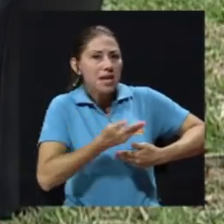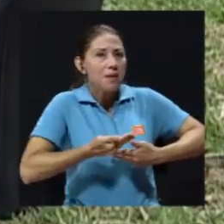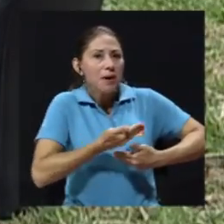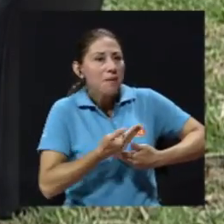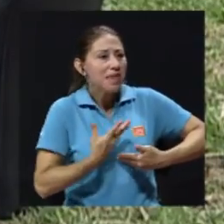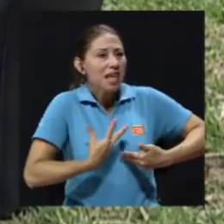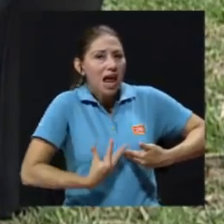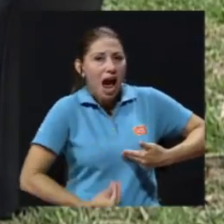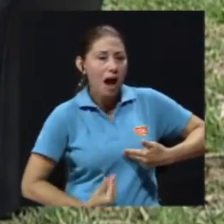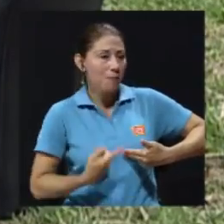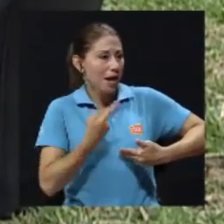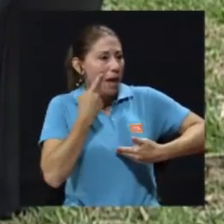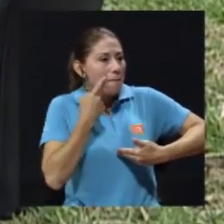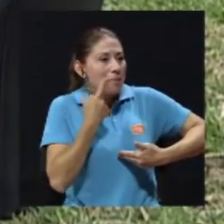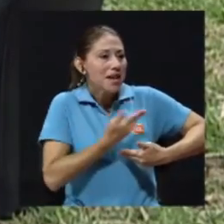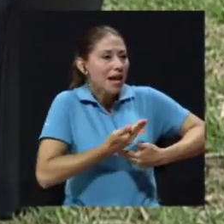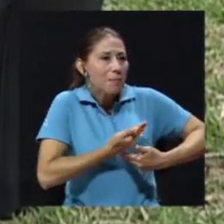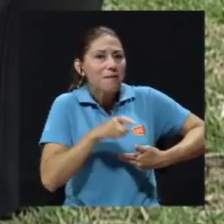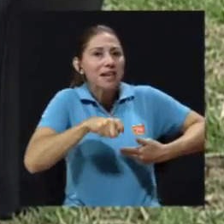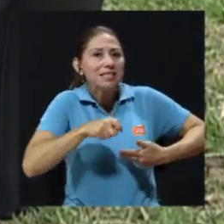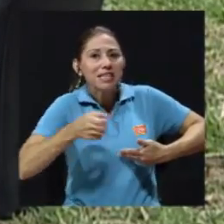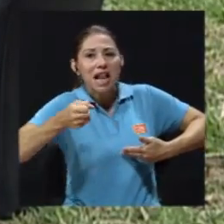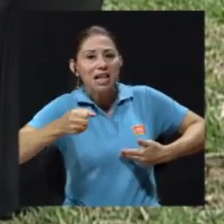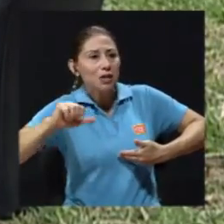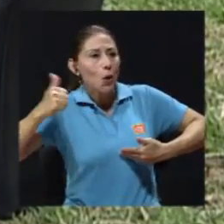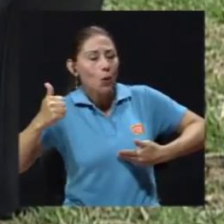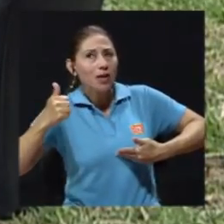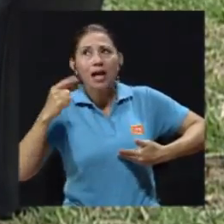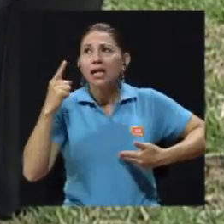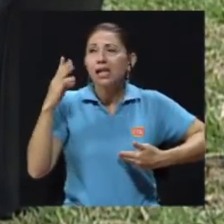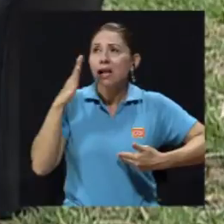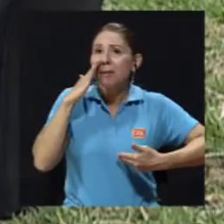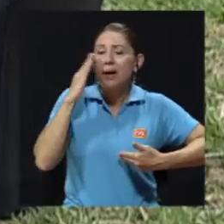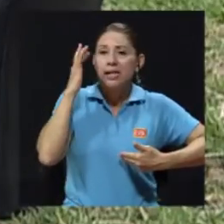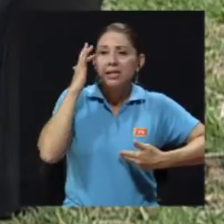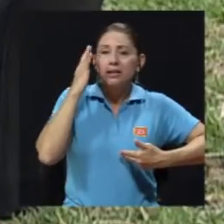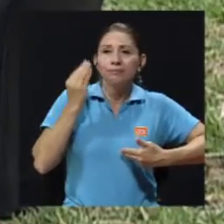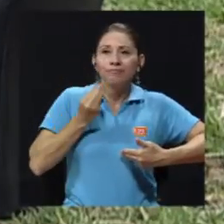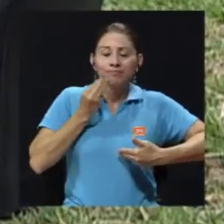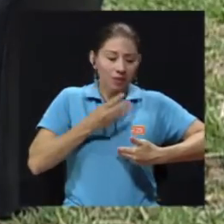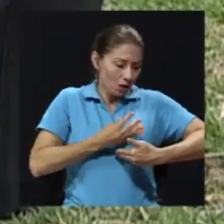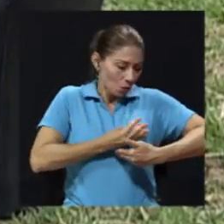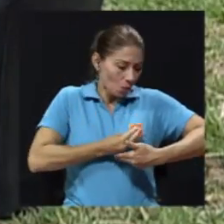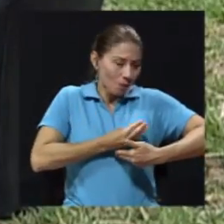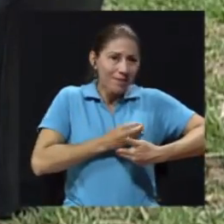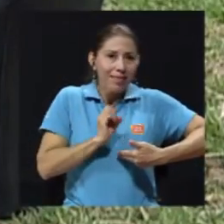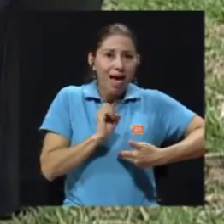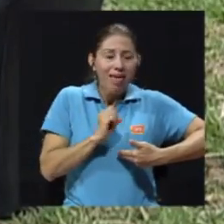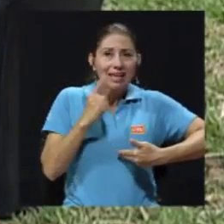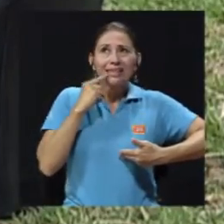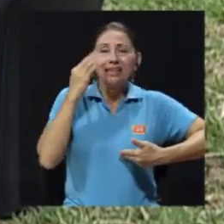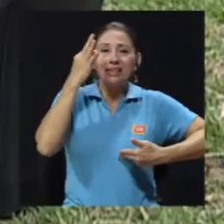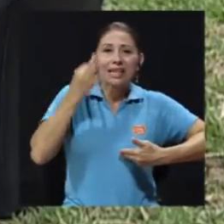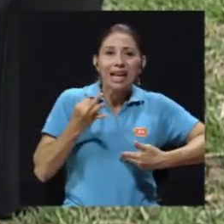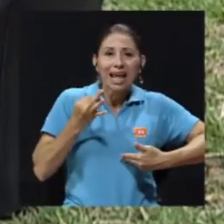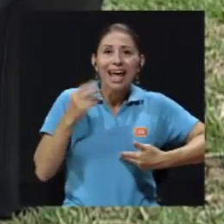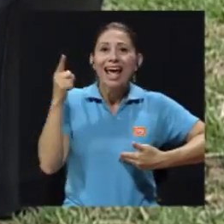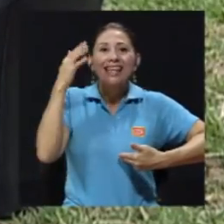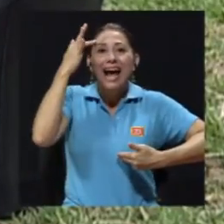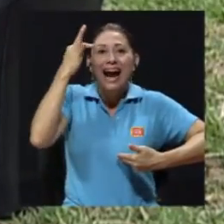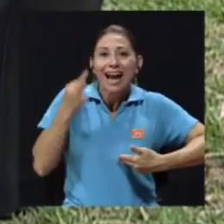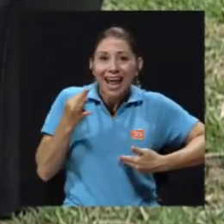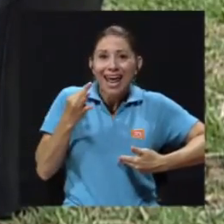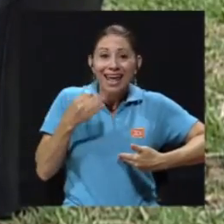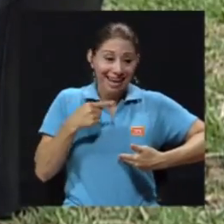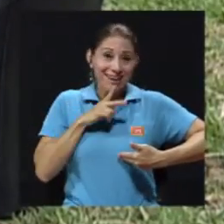con hambre, mira que el bebé se está muriendo de hambre. La mamá se lo cree, la mamá piensa y es efectivo que no le